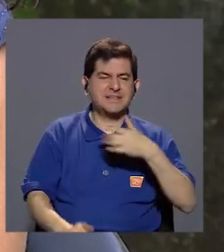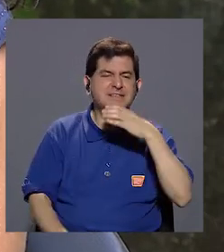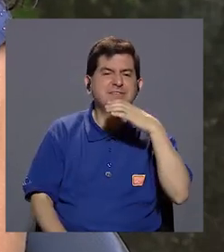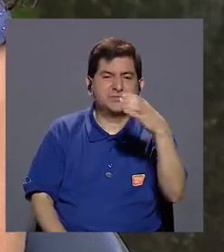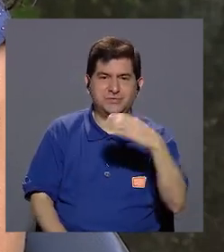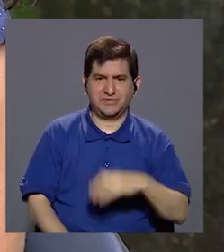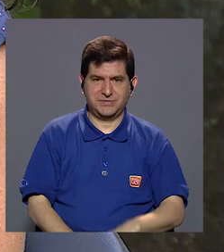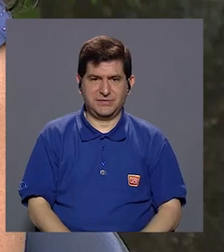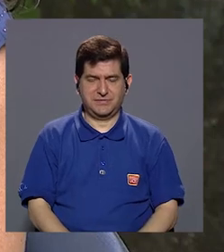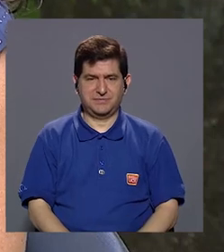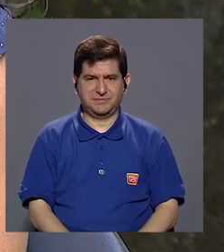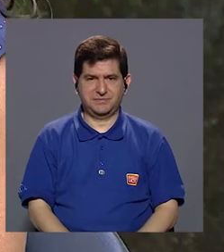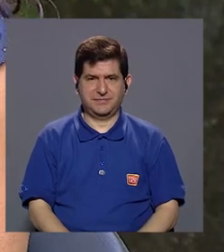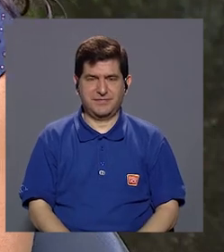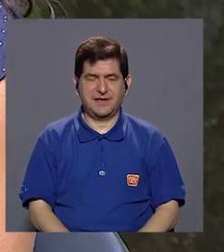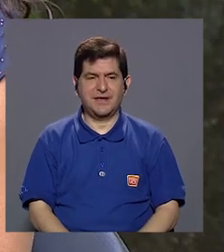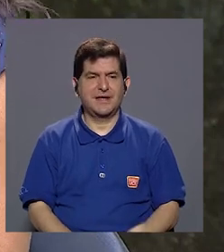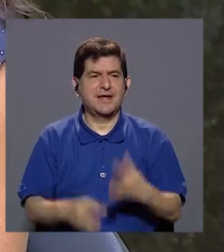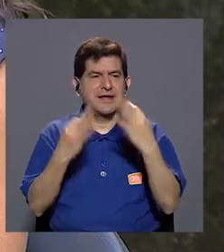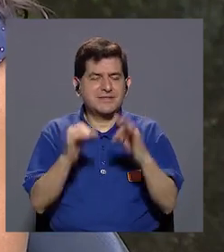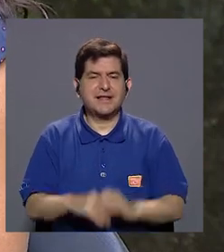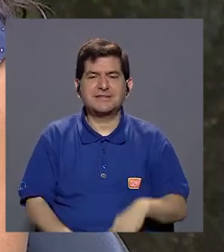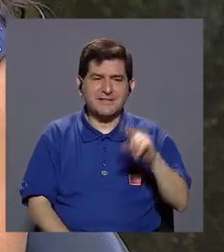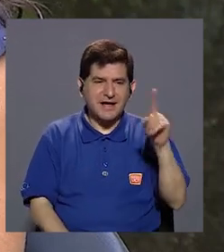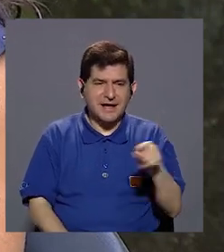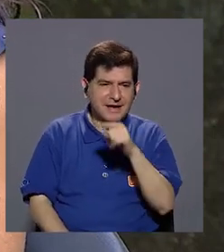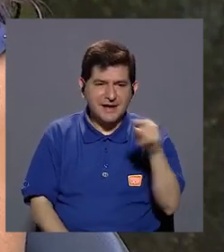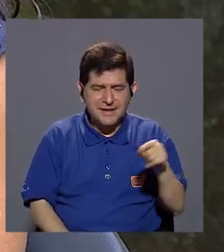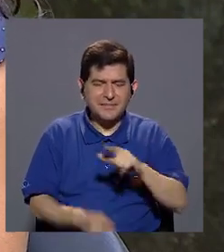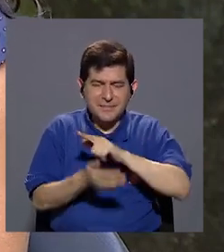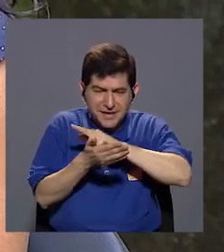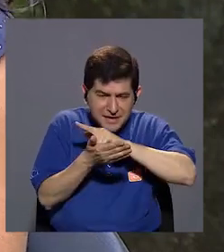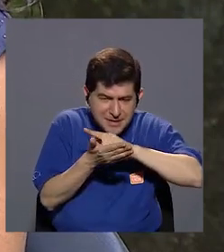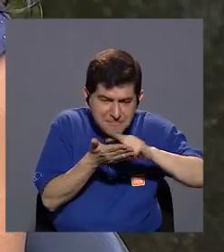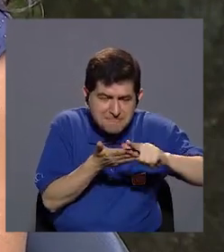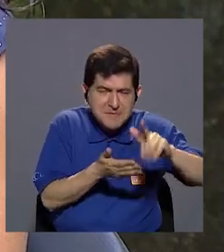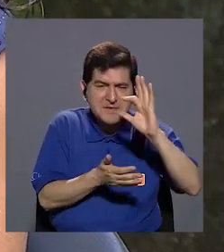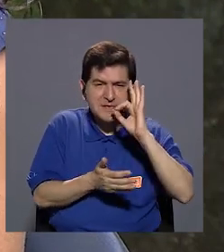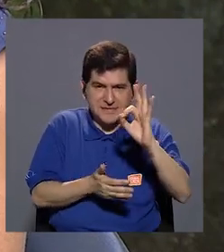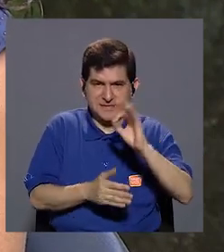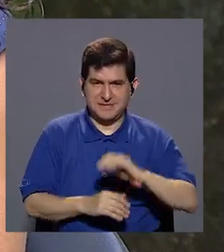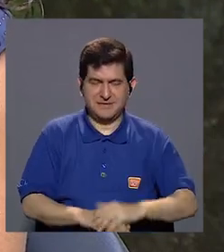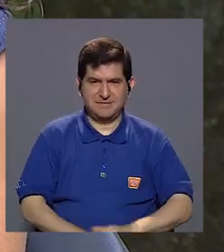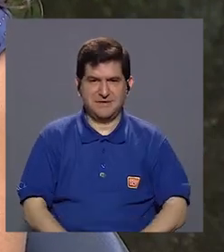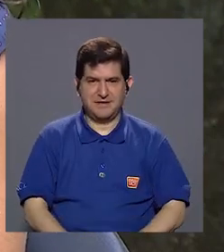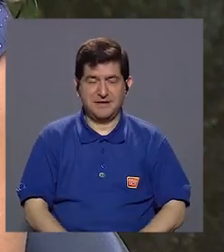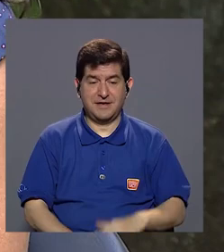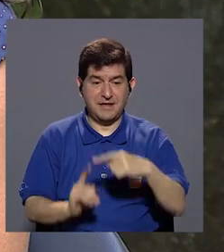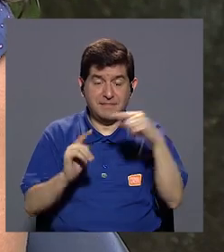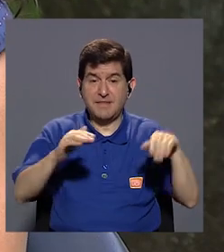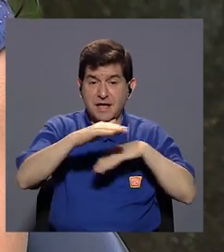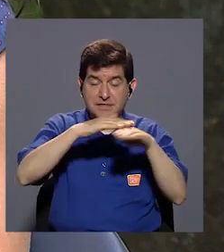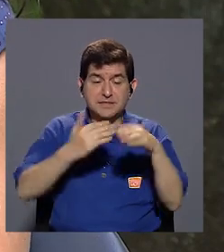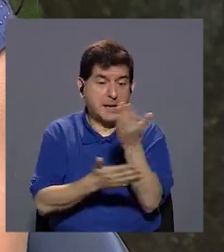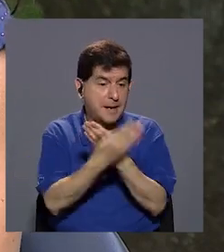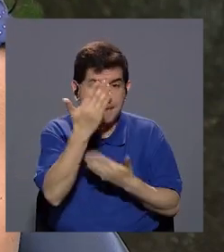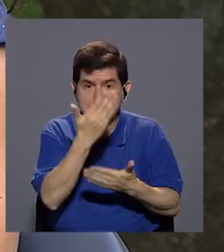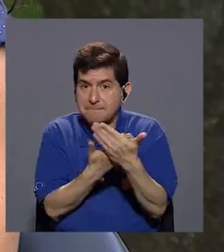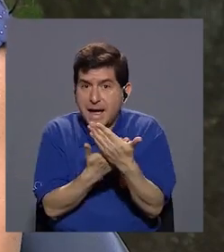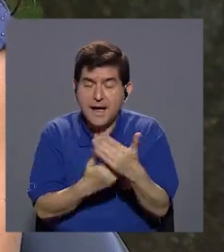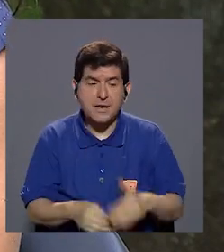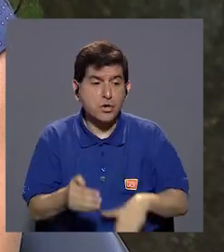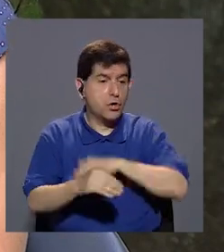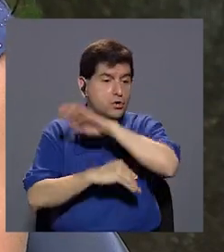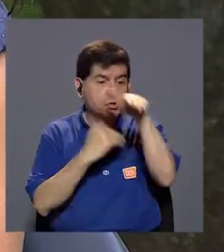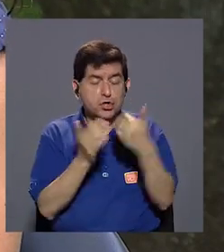siempre les recomiendo hacer como una desinfección, ¿verdad?, lavar bien desde lo básico las manos,